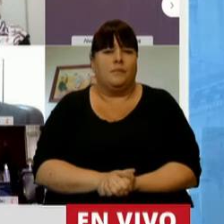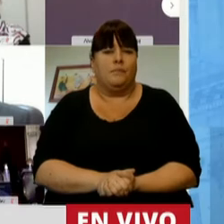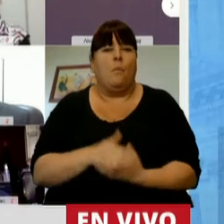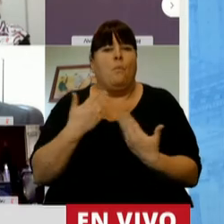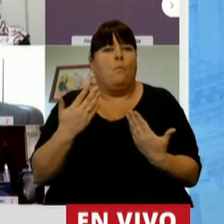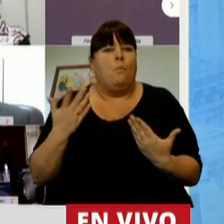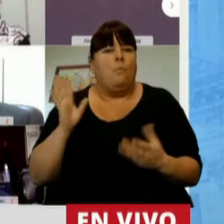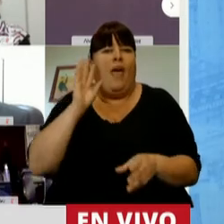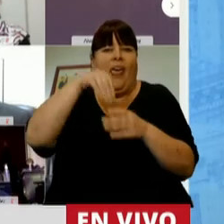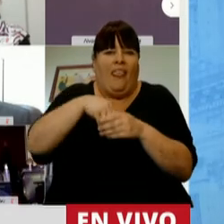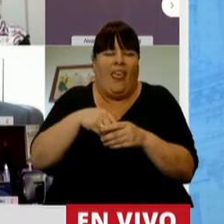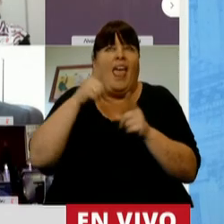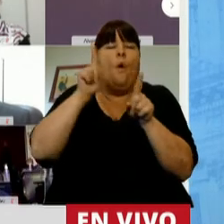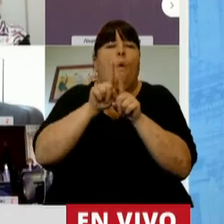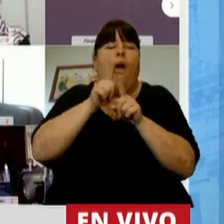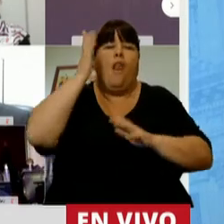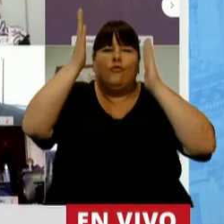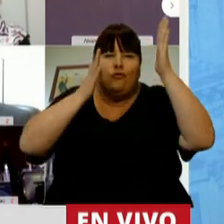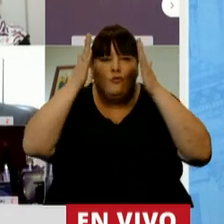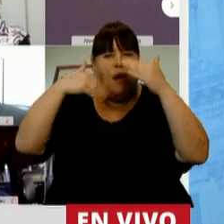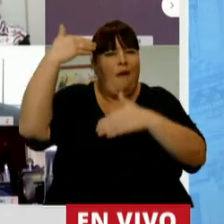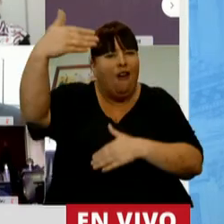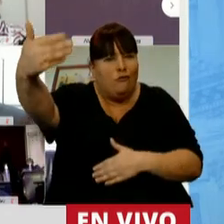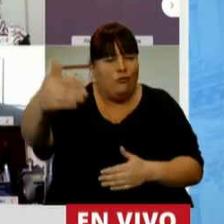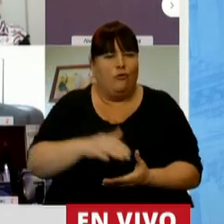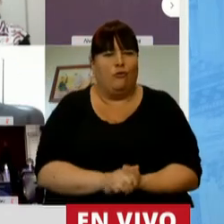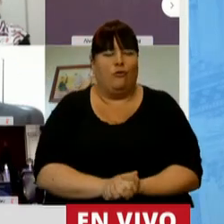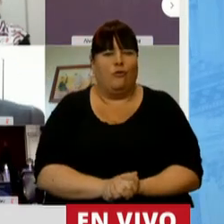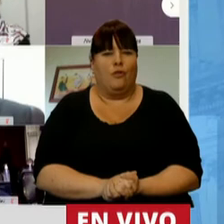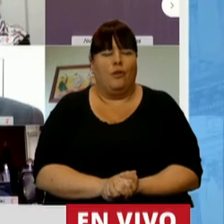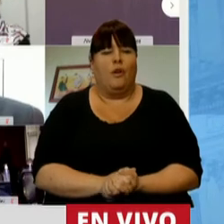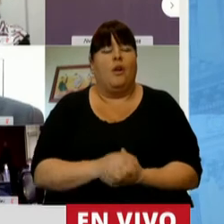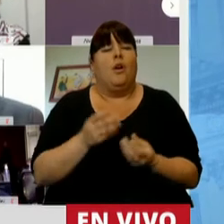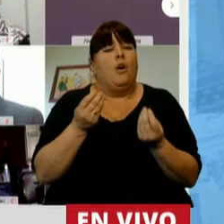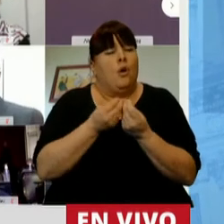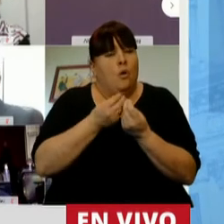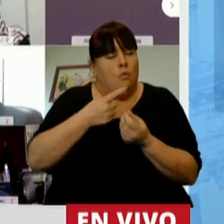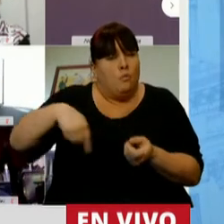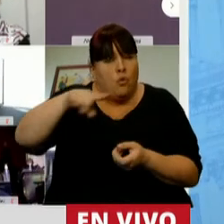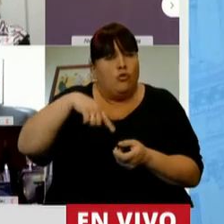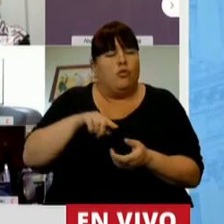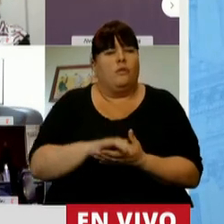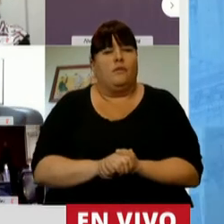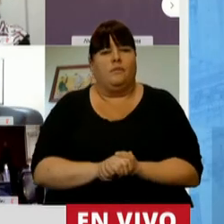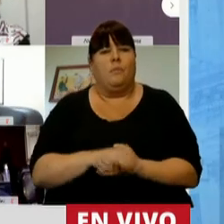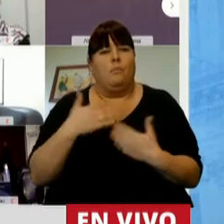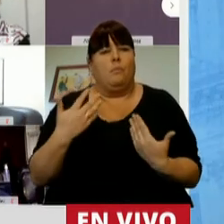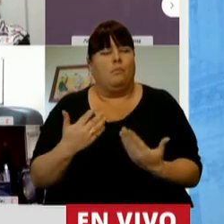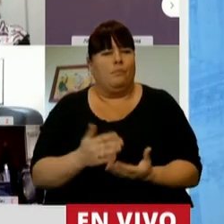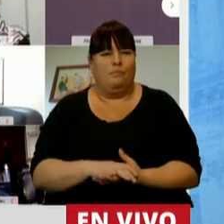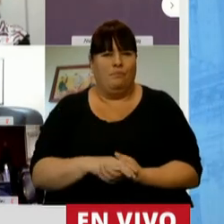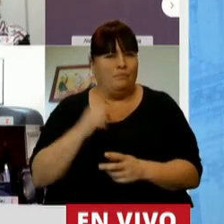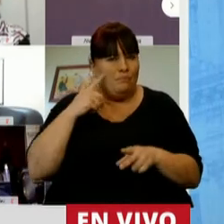tuviéramos la posibilidad de volver a soñar. Y en muchos casos, ocupar